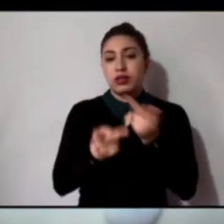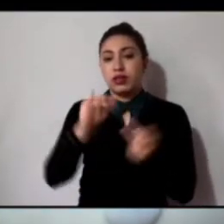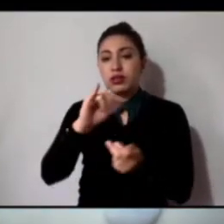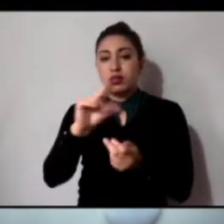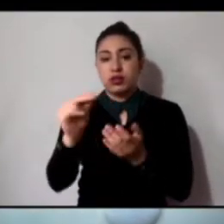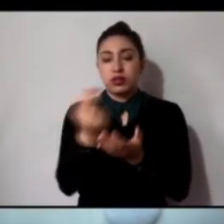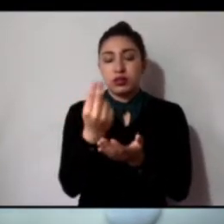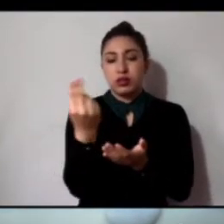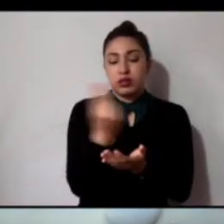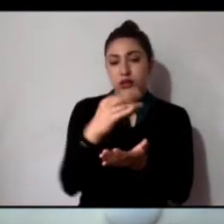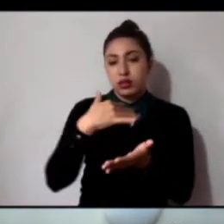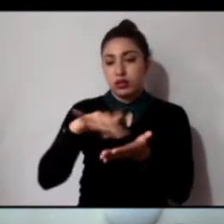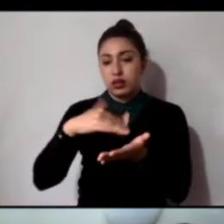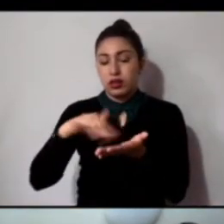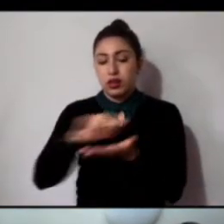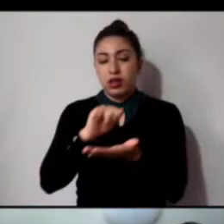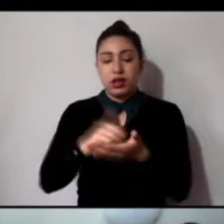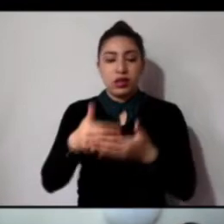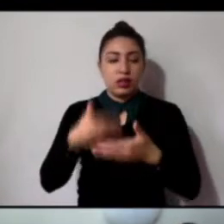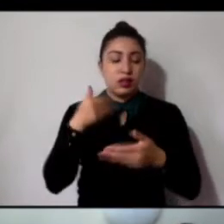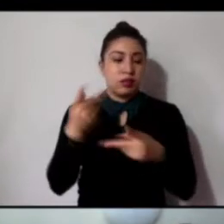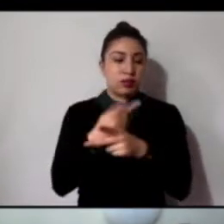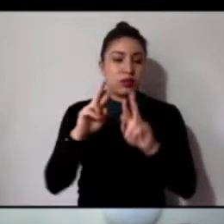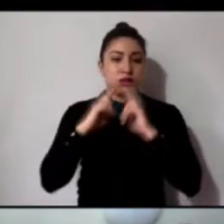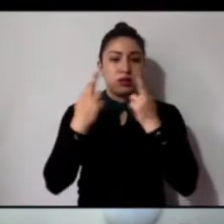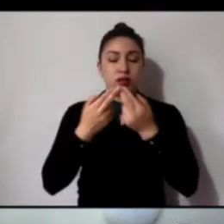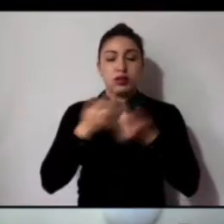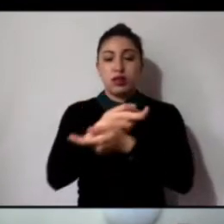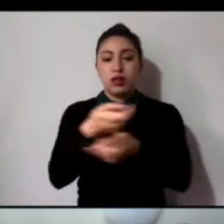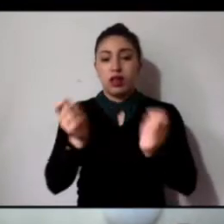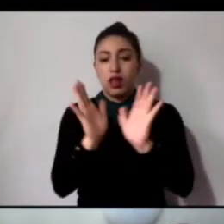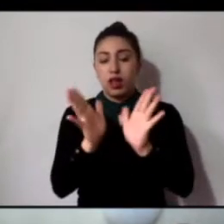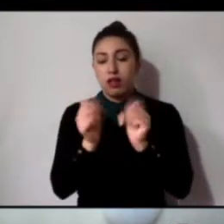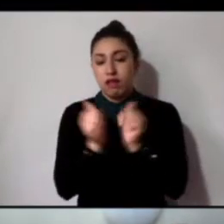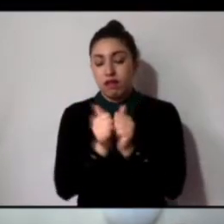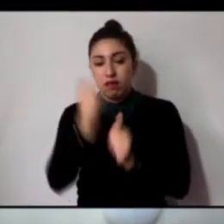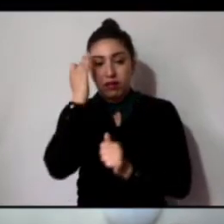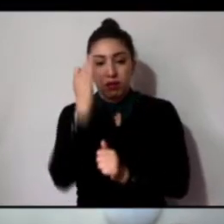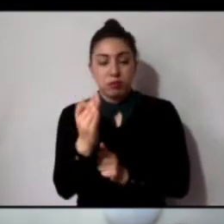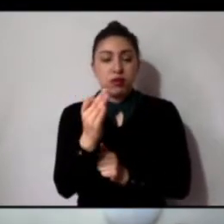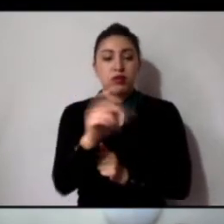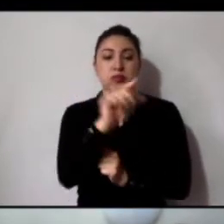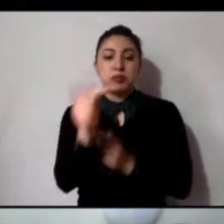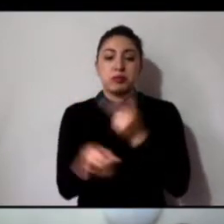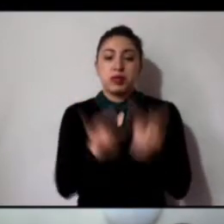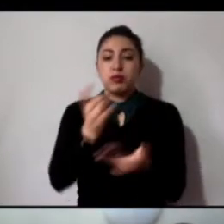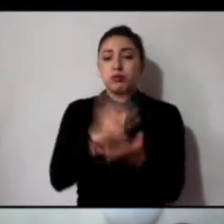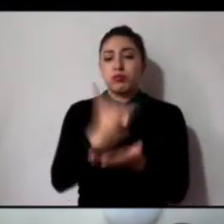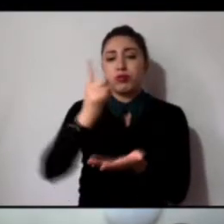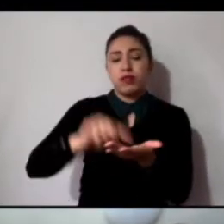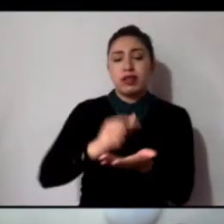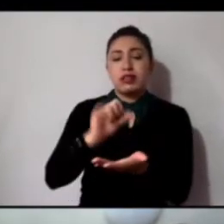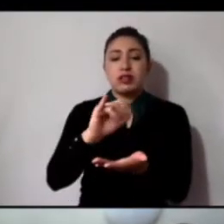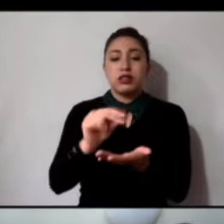lectura, tomando en cuenta que ha sido distribuida previamente y si es de aprobarse en un solo acto.